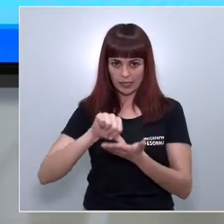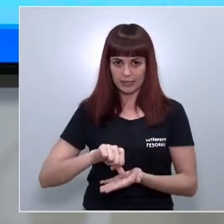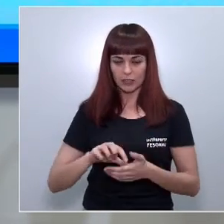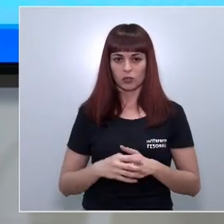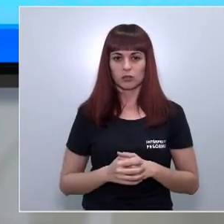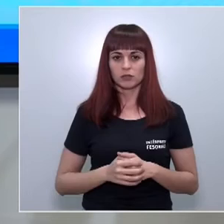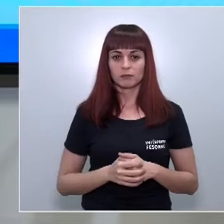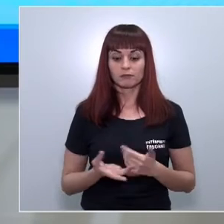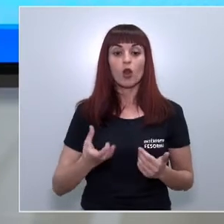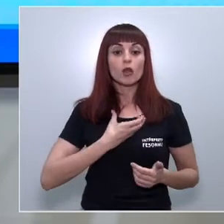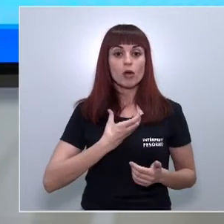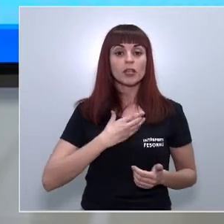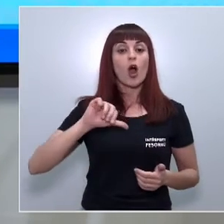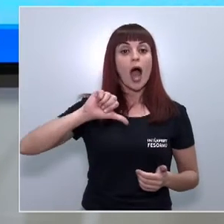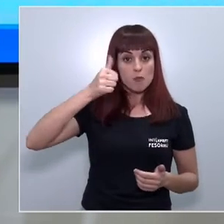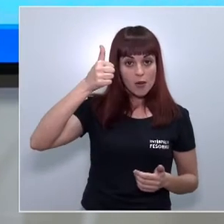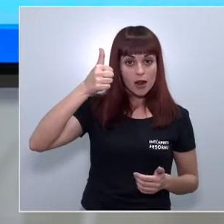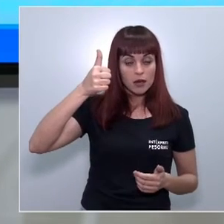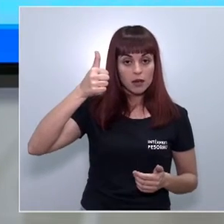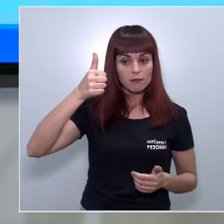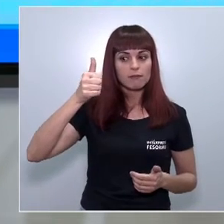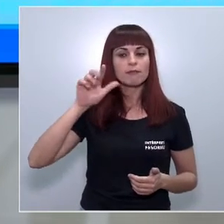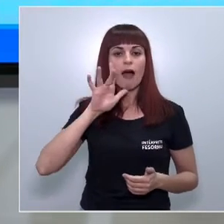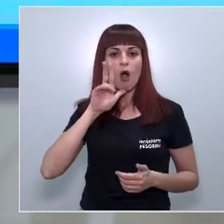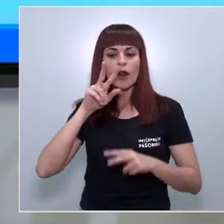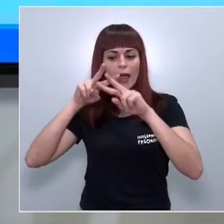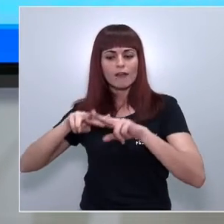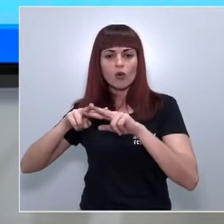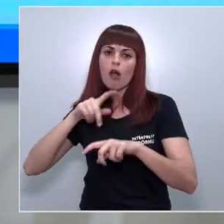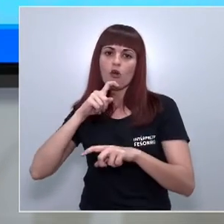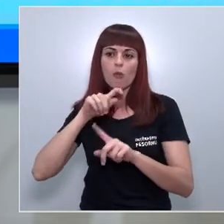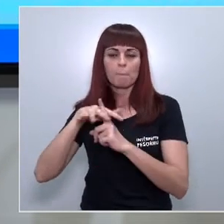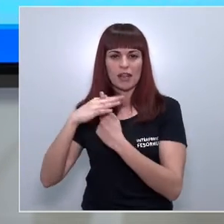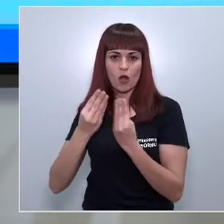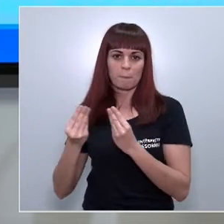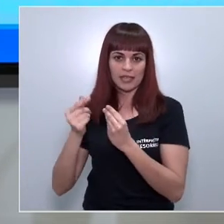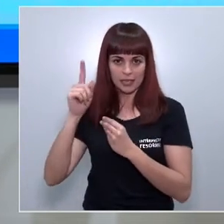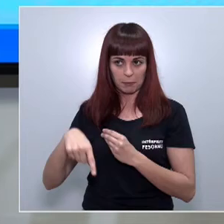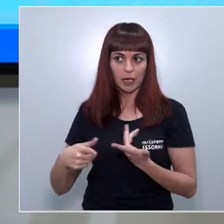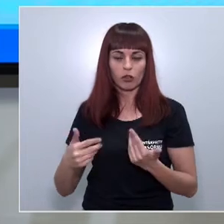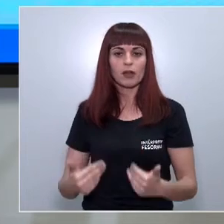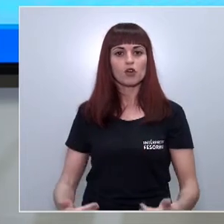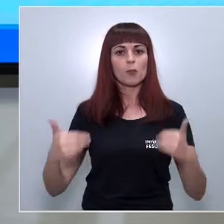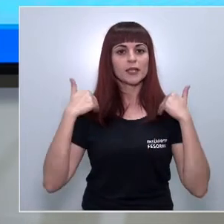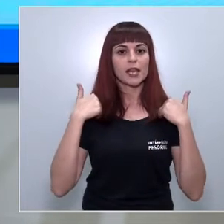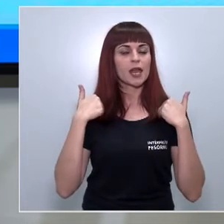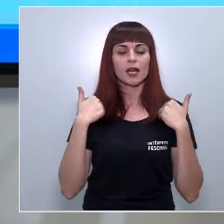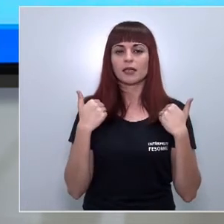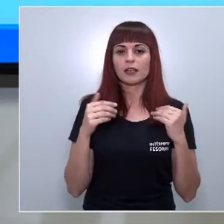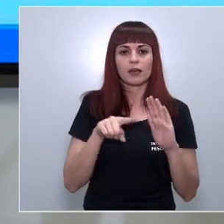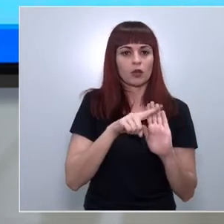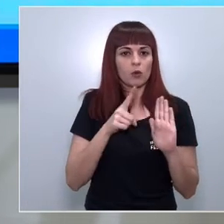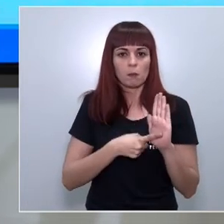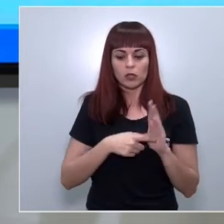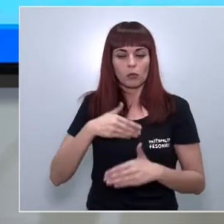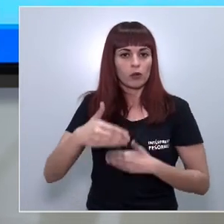que los ayuntamientos aprueban ahora también lo evaluarán ambientalmente. Por tanto, son competentes en la totalidad del